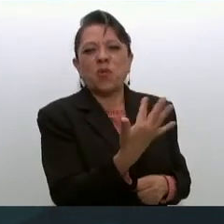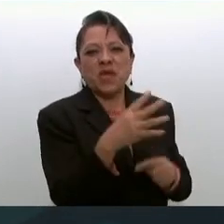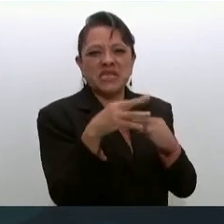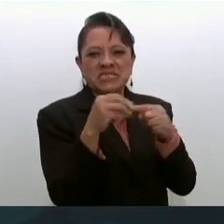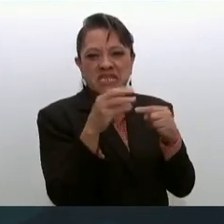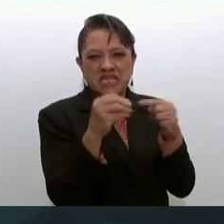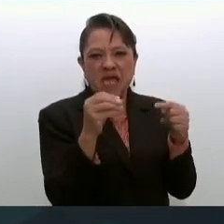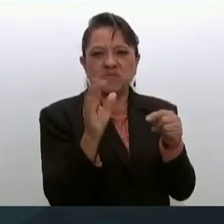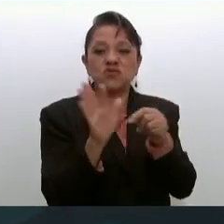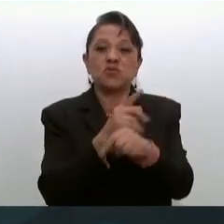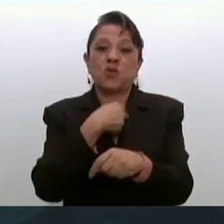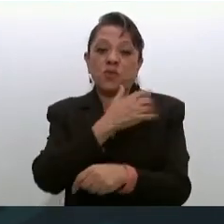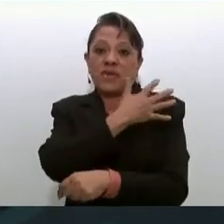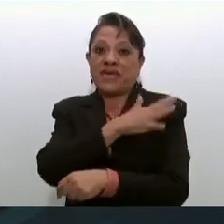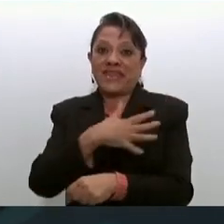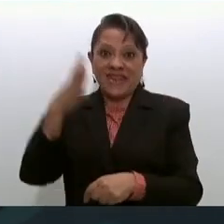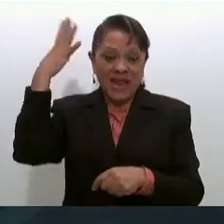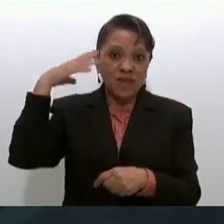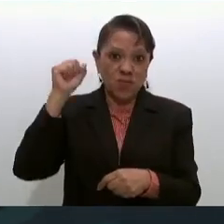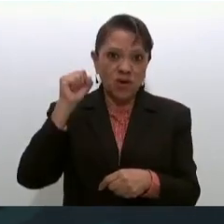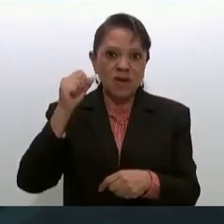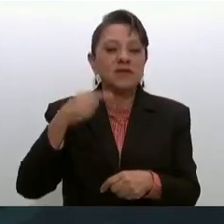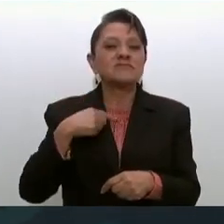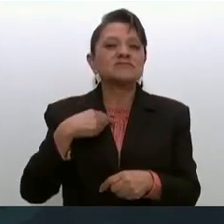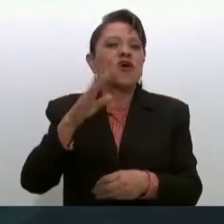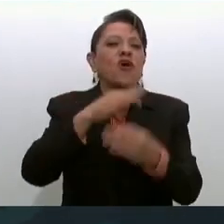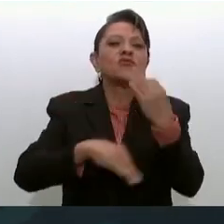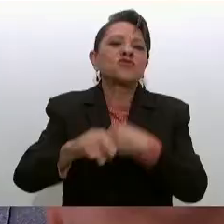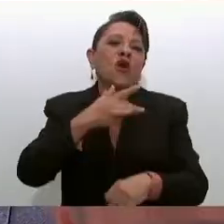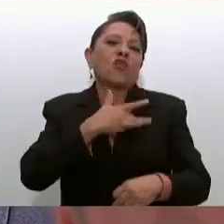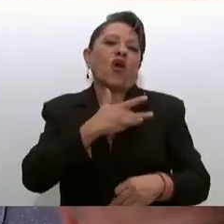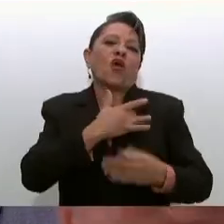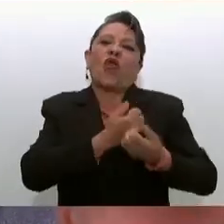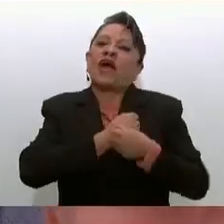mi general Morelos doy todo mi corazón